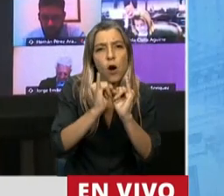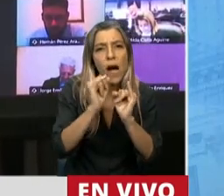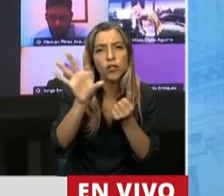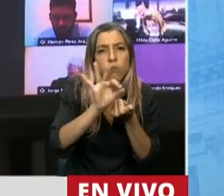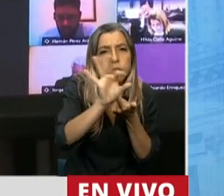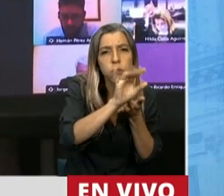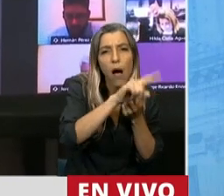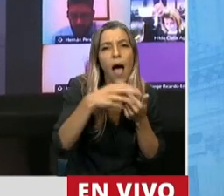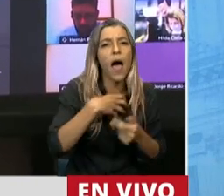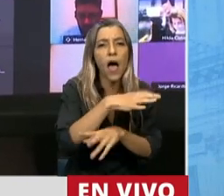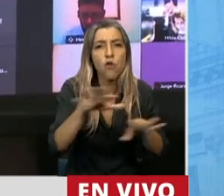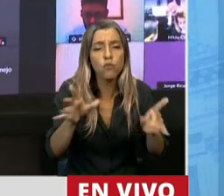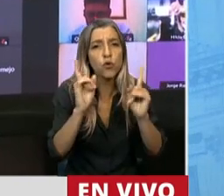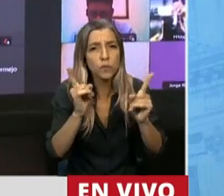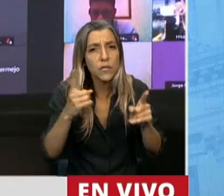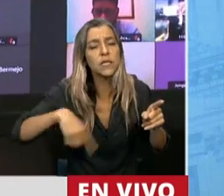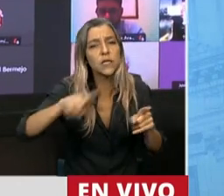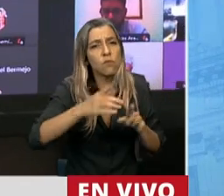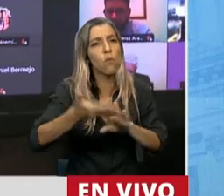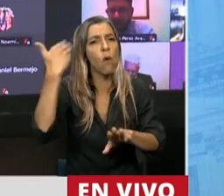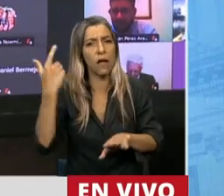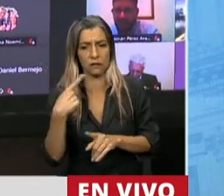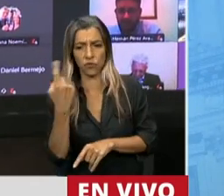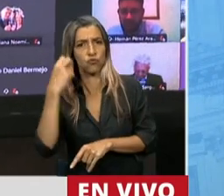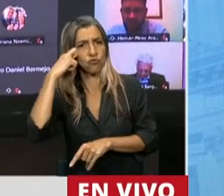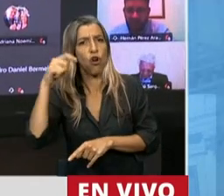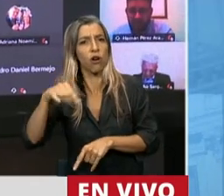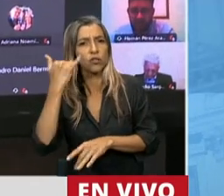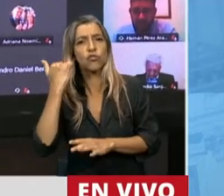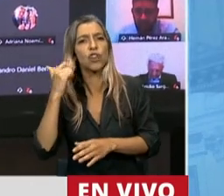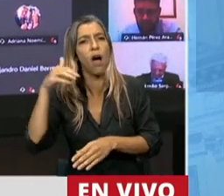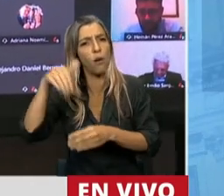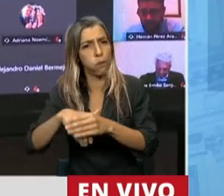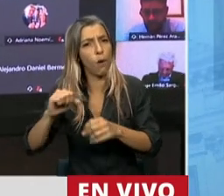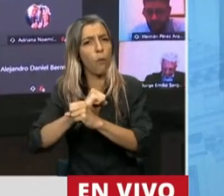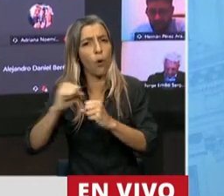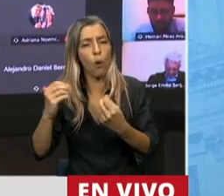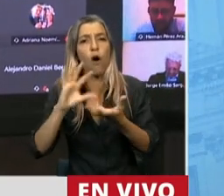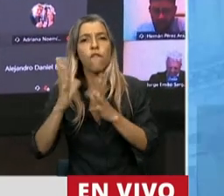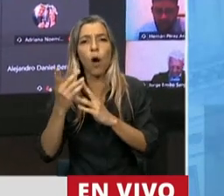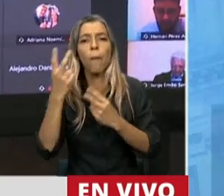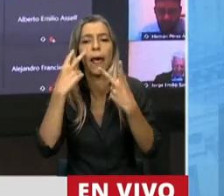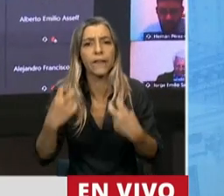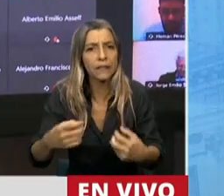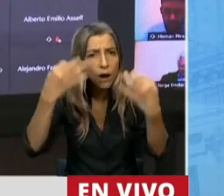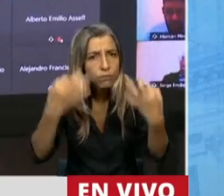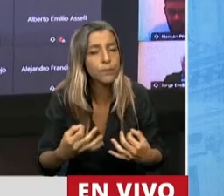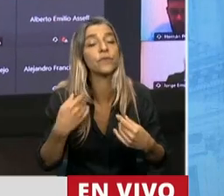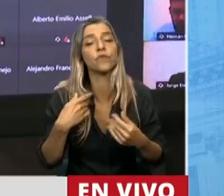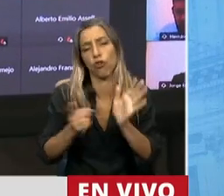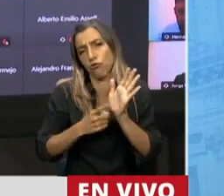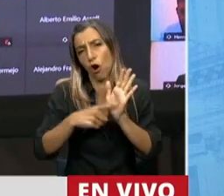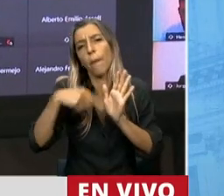a una ley de cédula escolar que votó este mismo Congreso el año pasado, y a otras normativas y